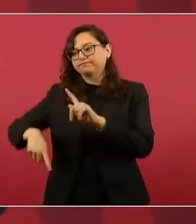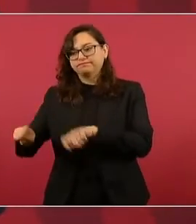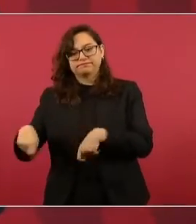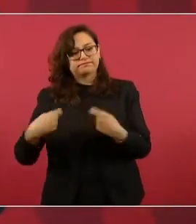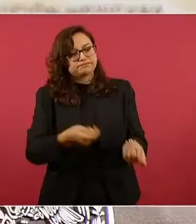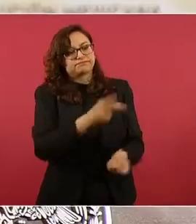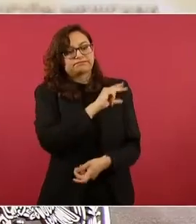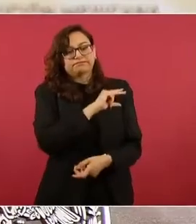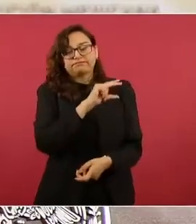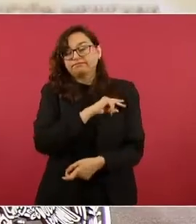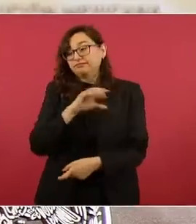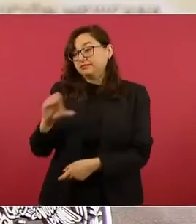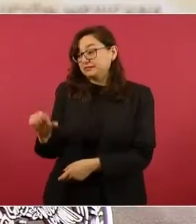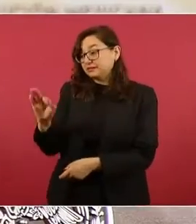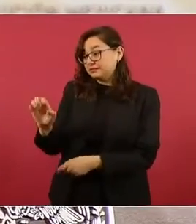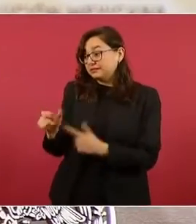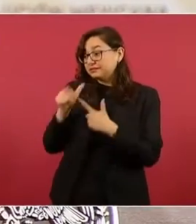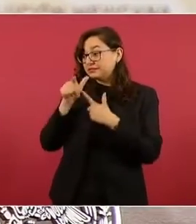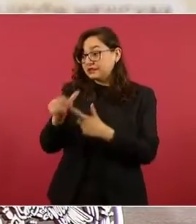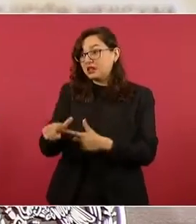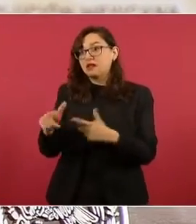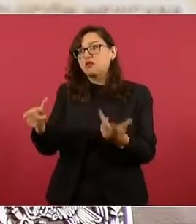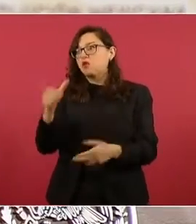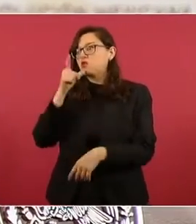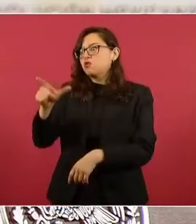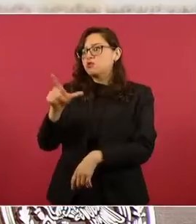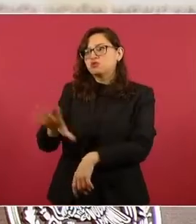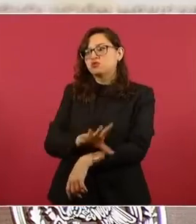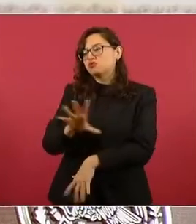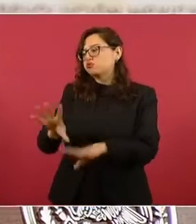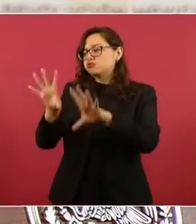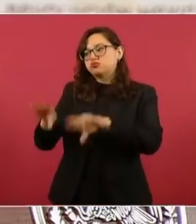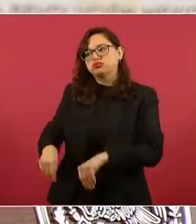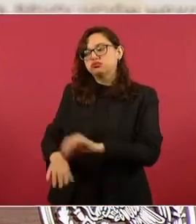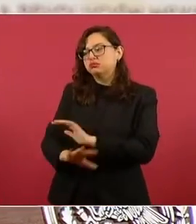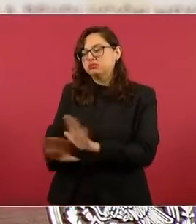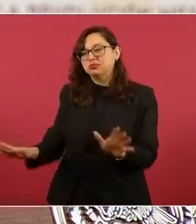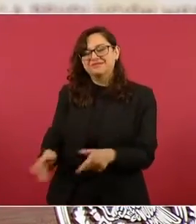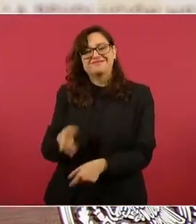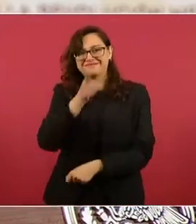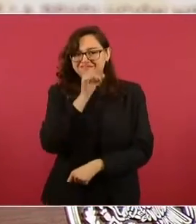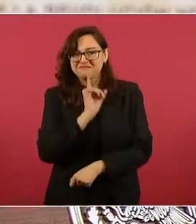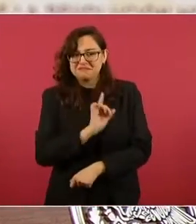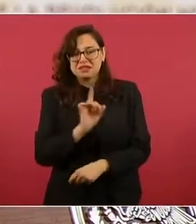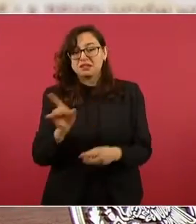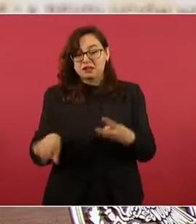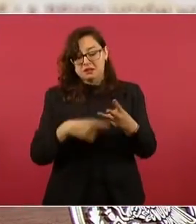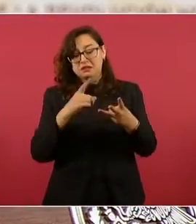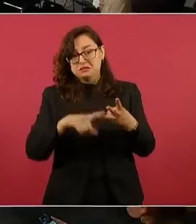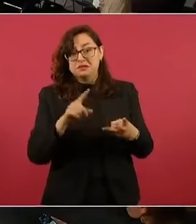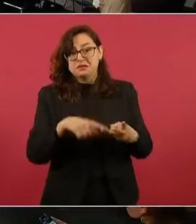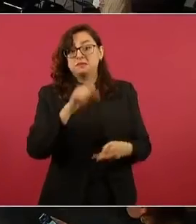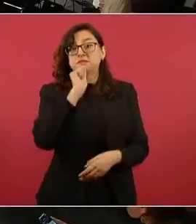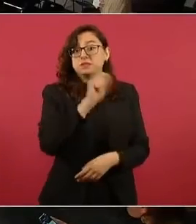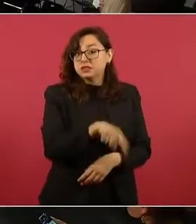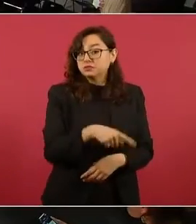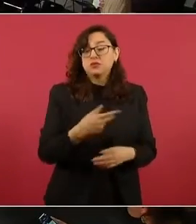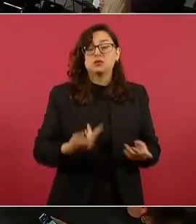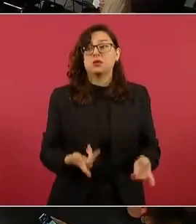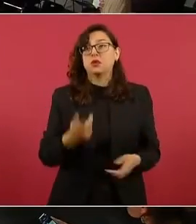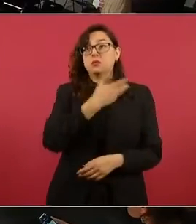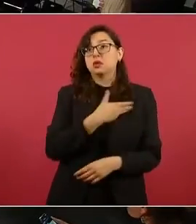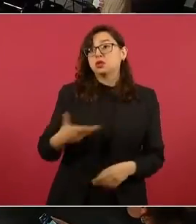los de arriba no sabían. Y esto se